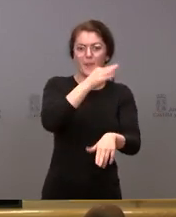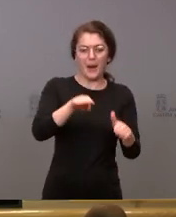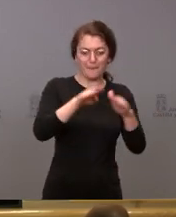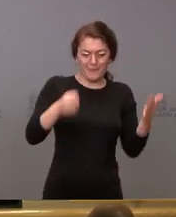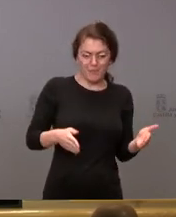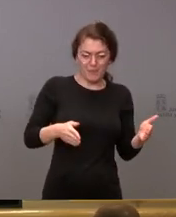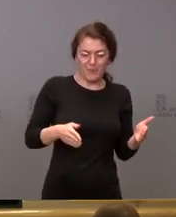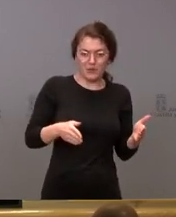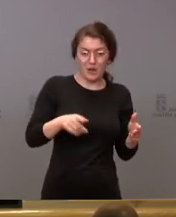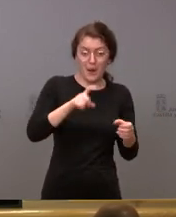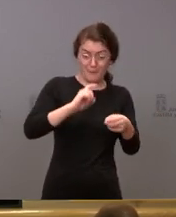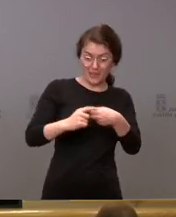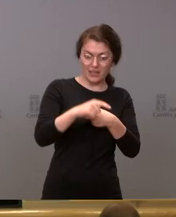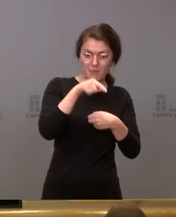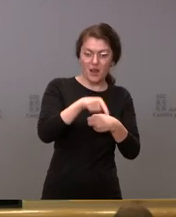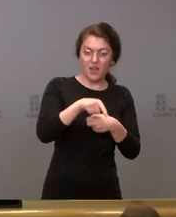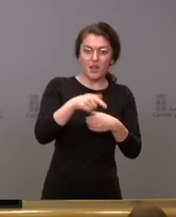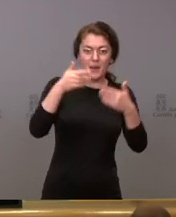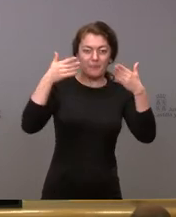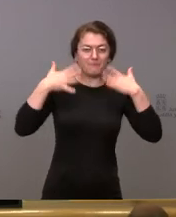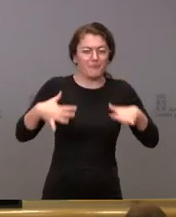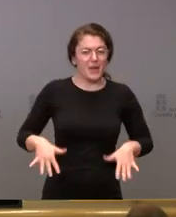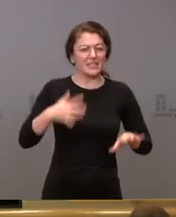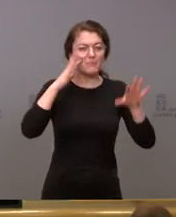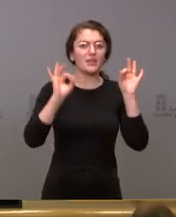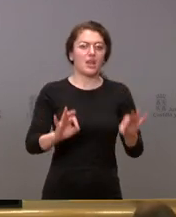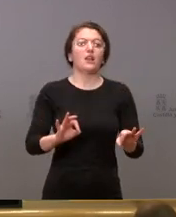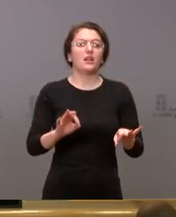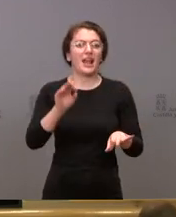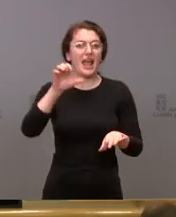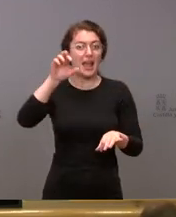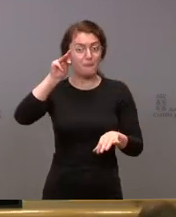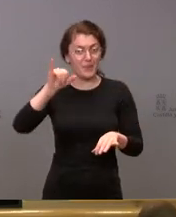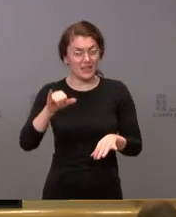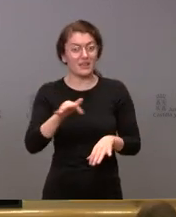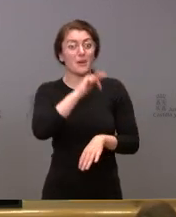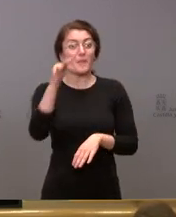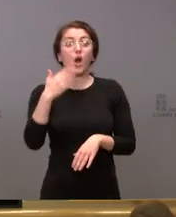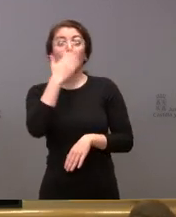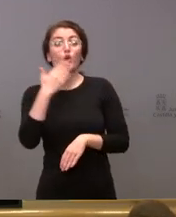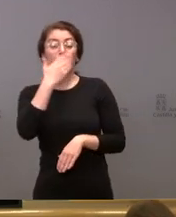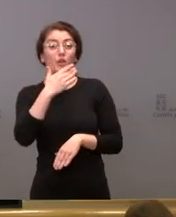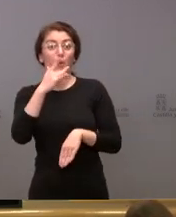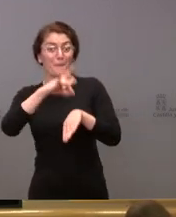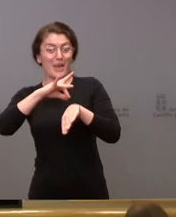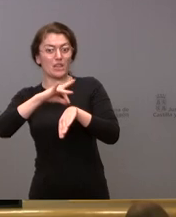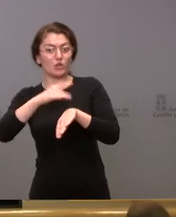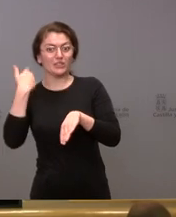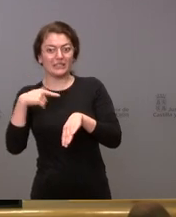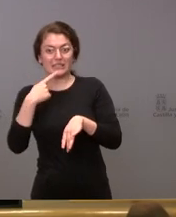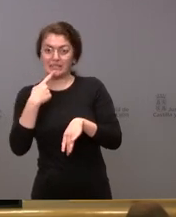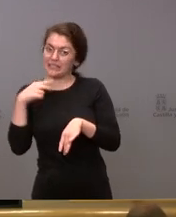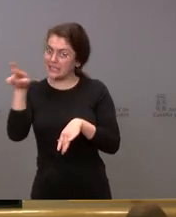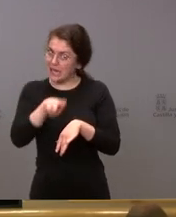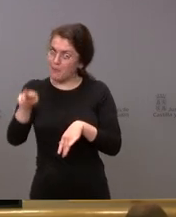EPI especial para atender esos casos y también algún colegio de médicos ya se ha apresurado a insistir en que la recomendación